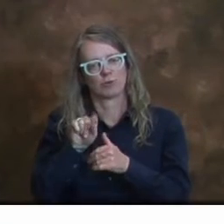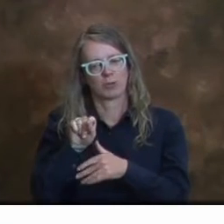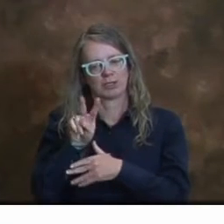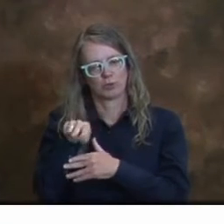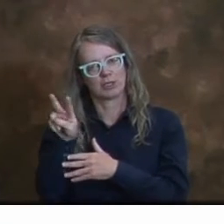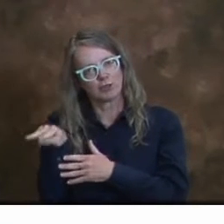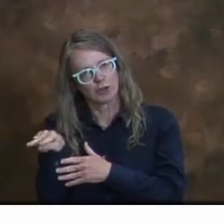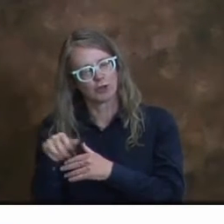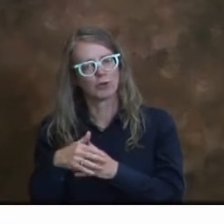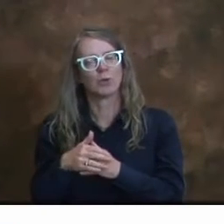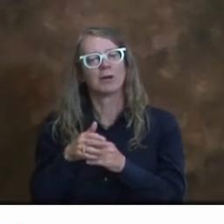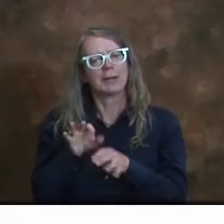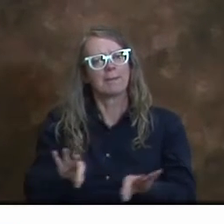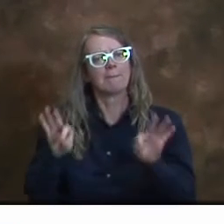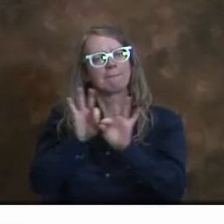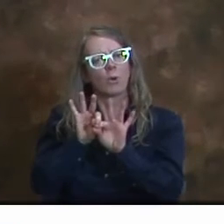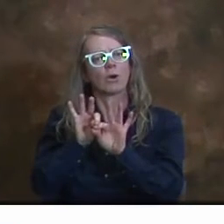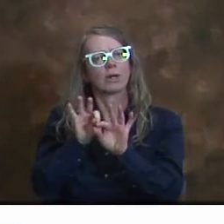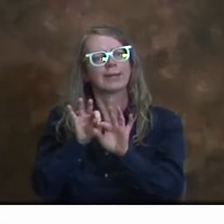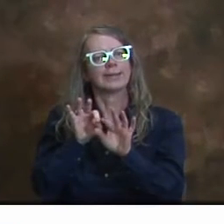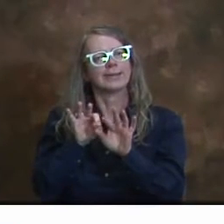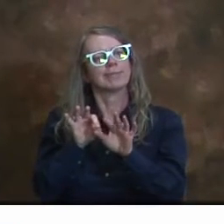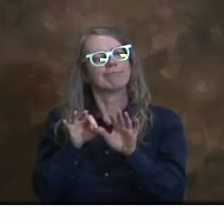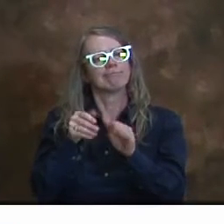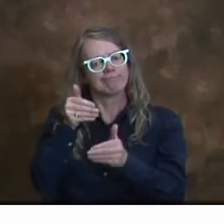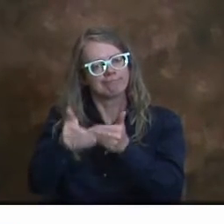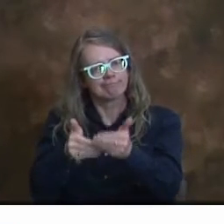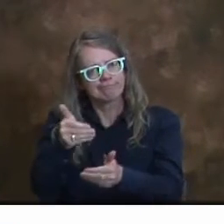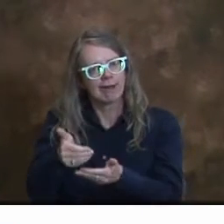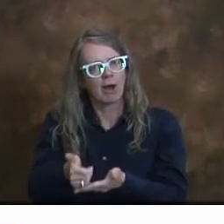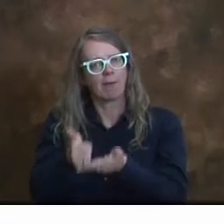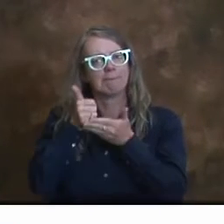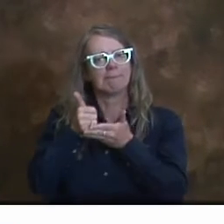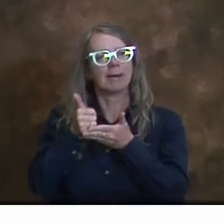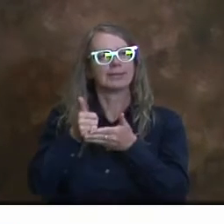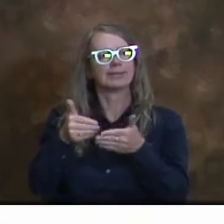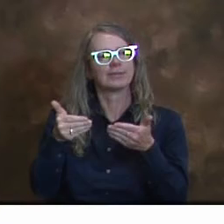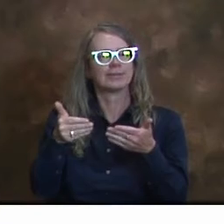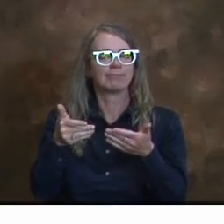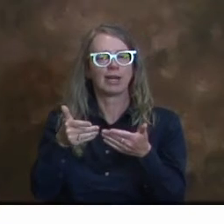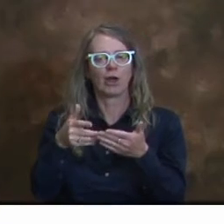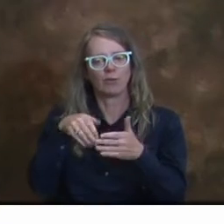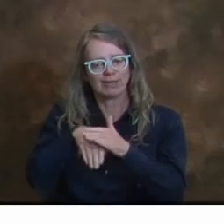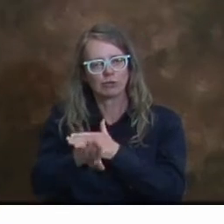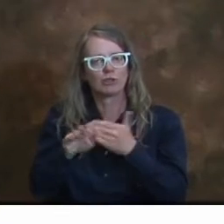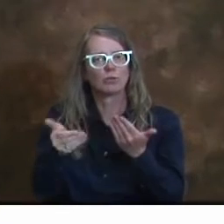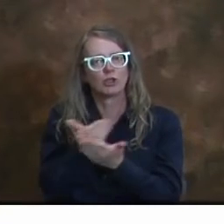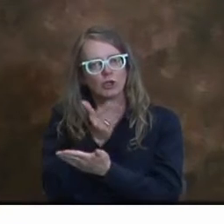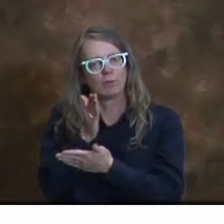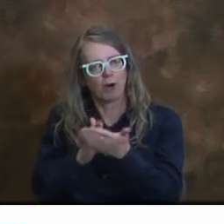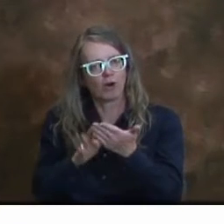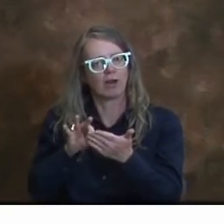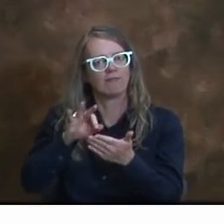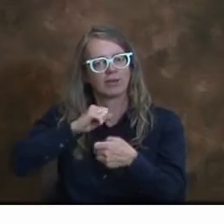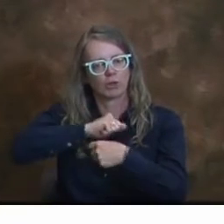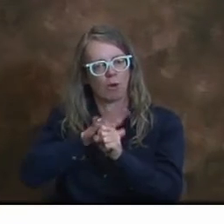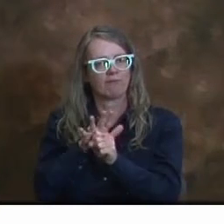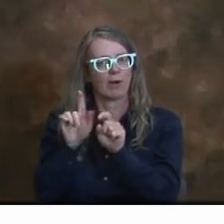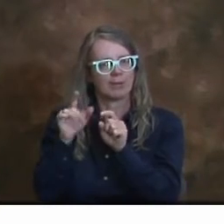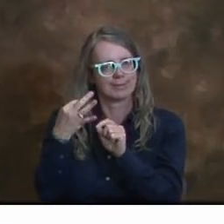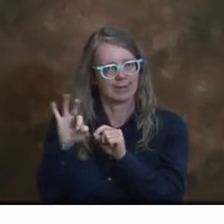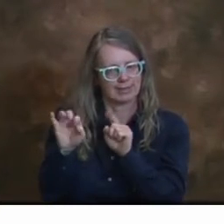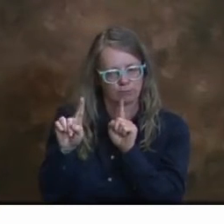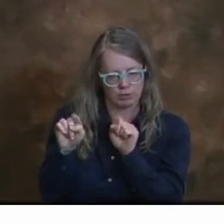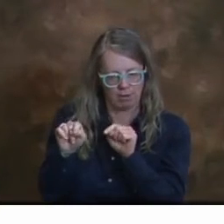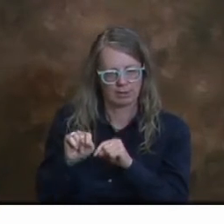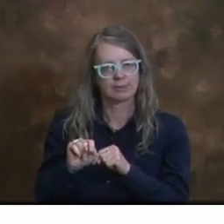año, realmente esto ha sido una nueva fase con respecto a la respuesta al COVID-19. Particularmente con respecto a las